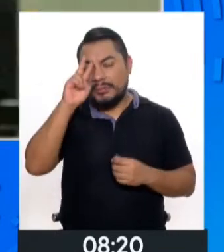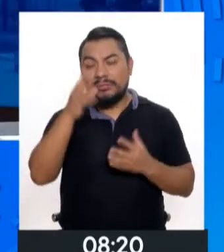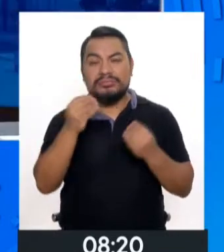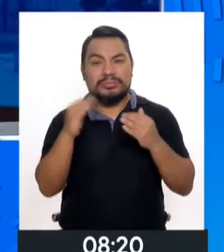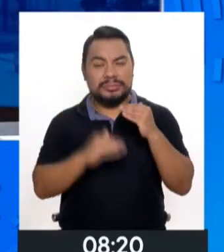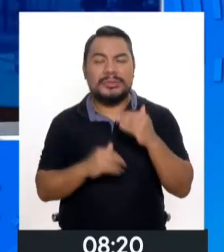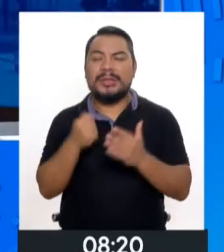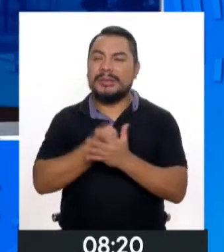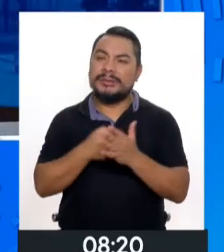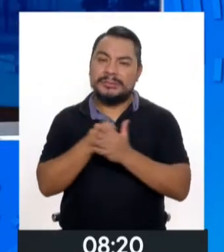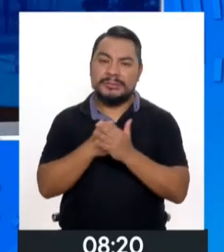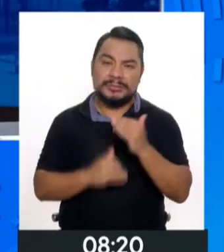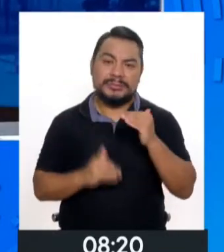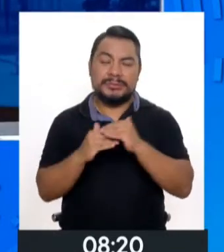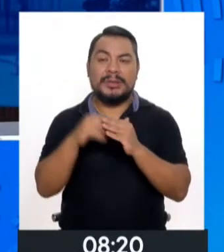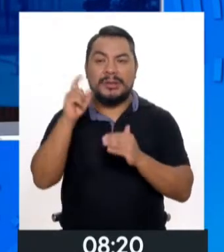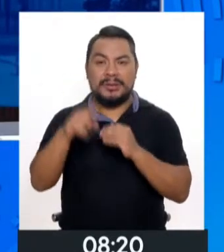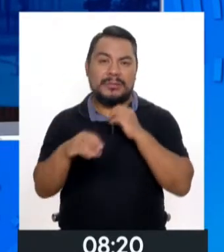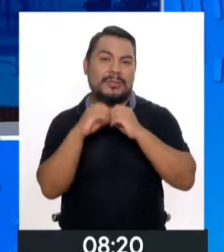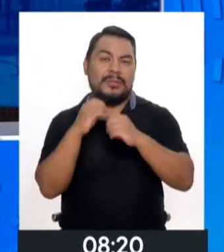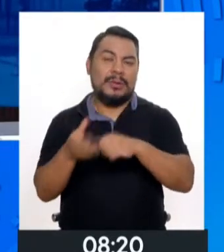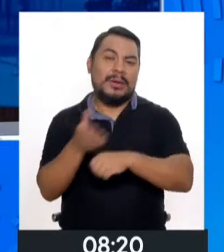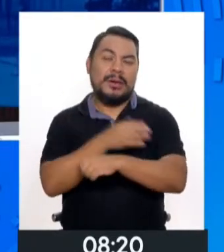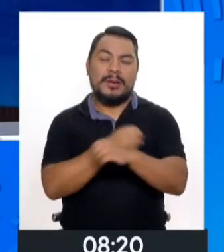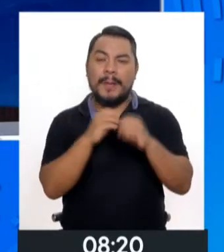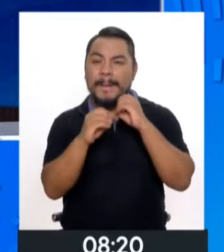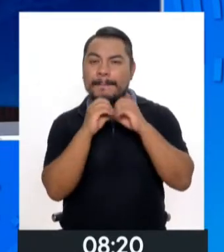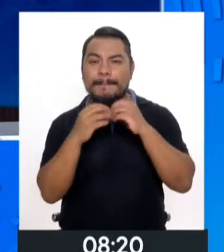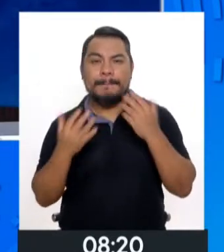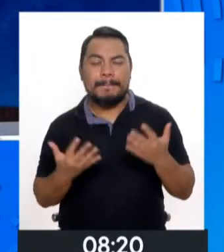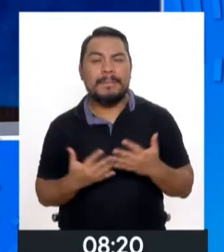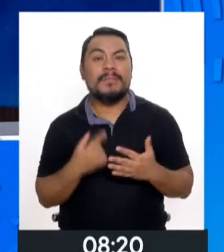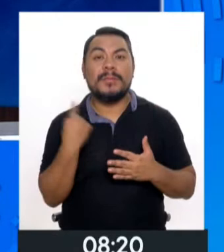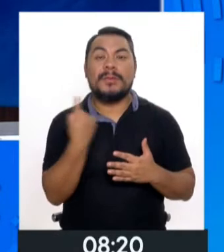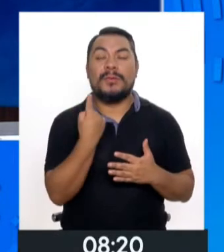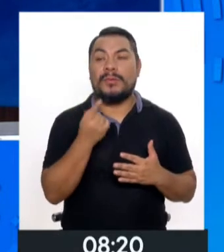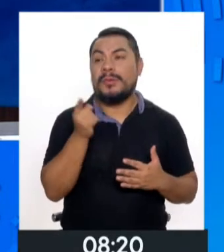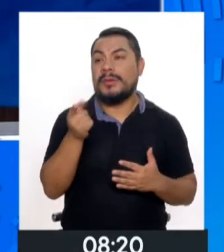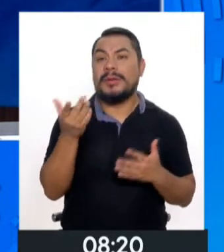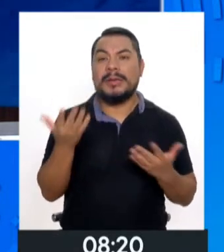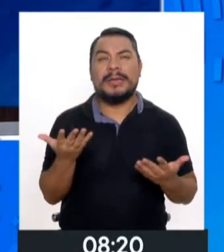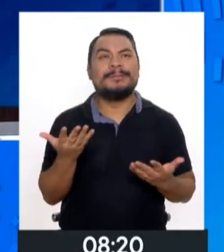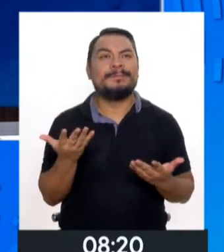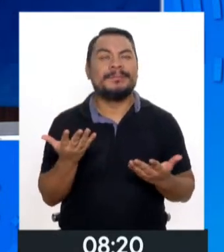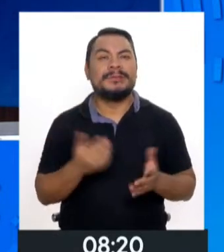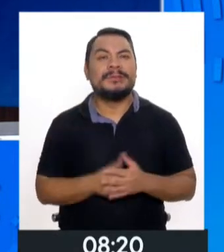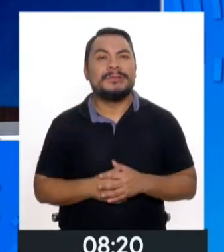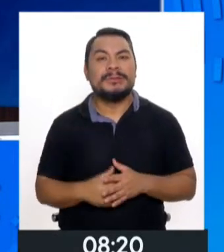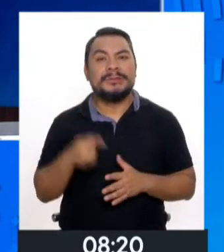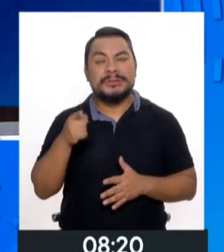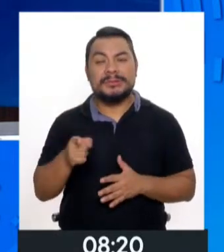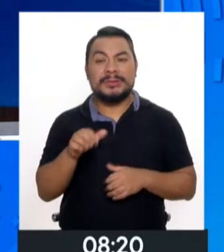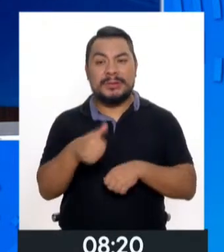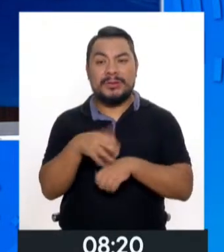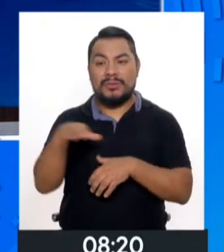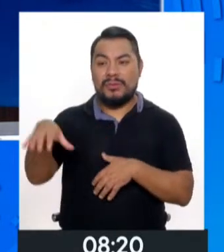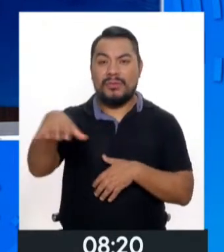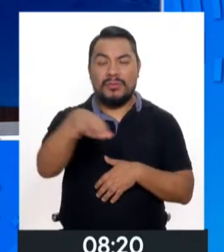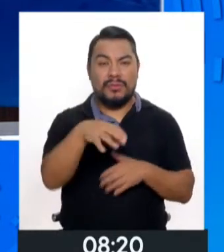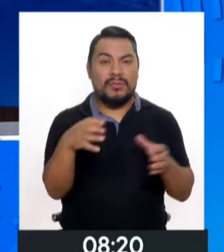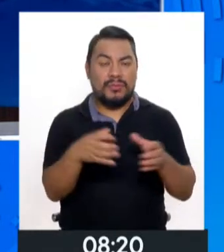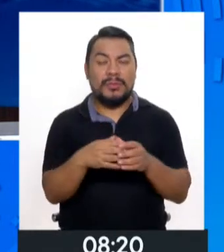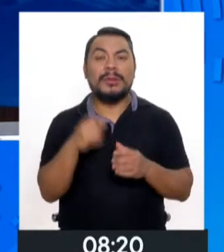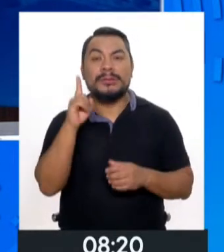y para eso tenemos que corregir realmente no solamente las instituciones, sino